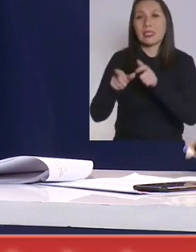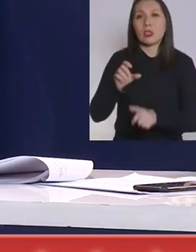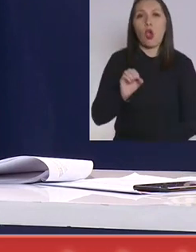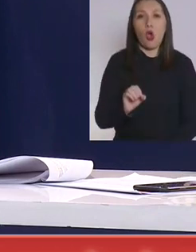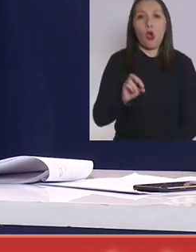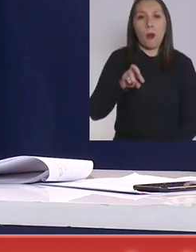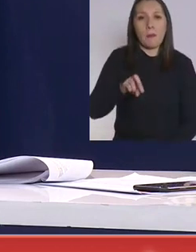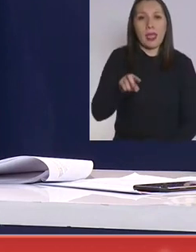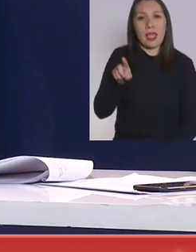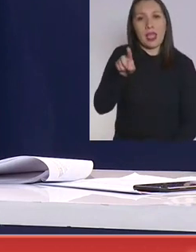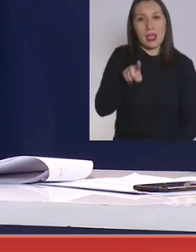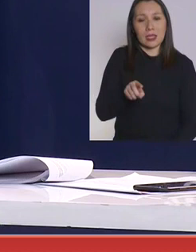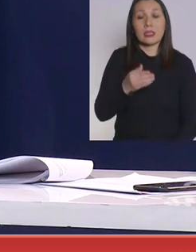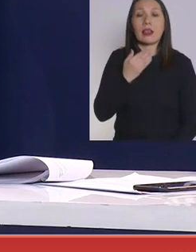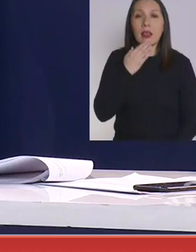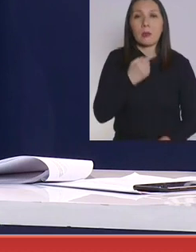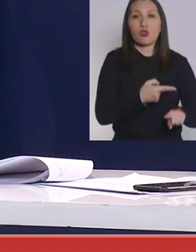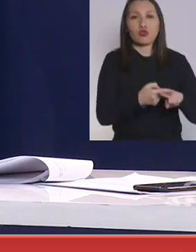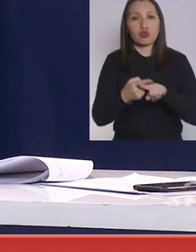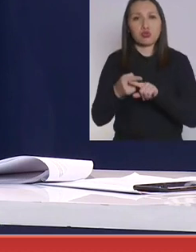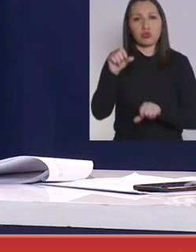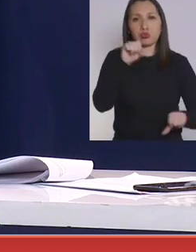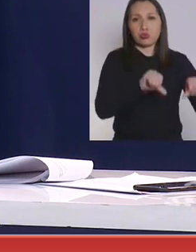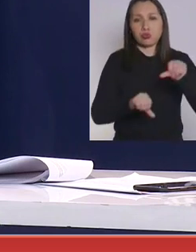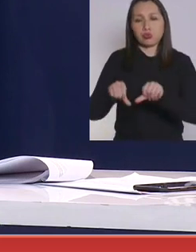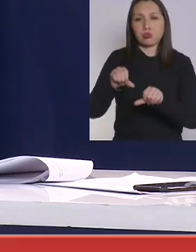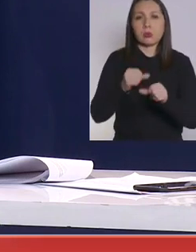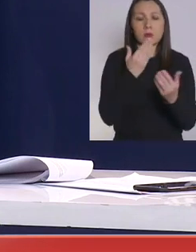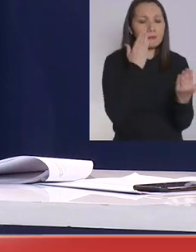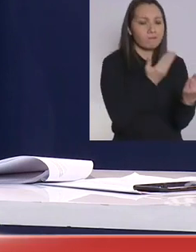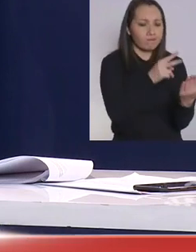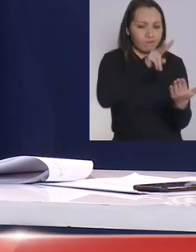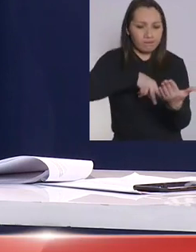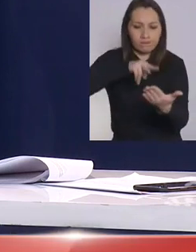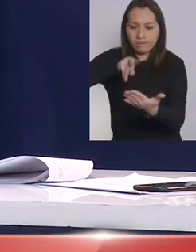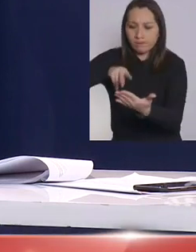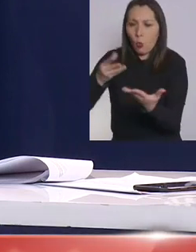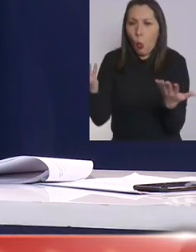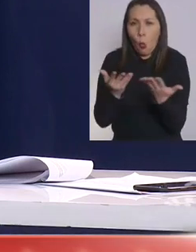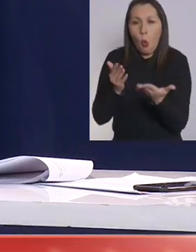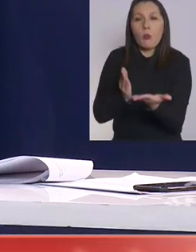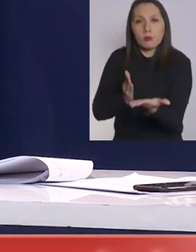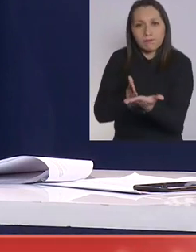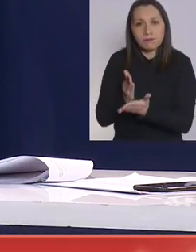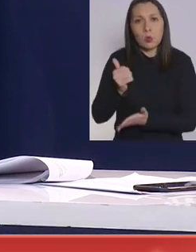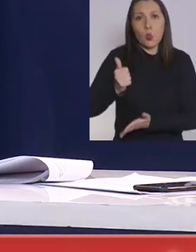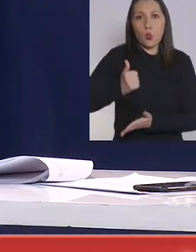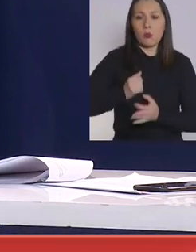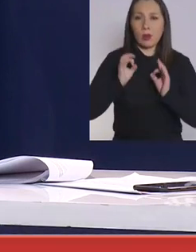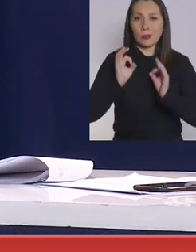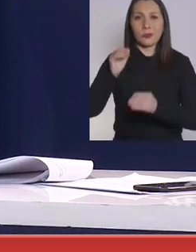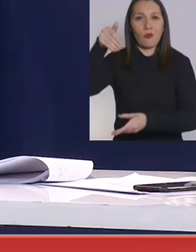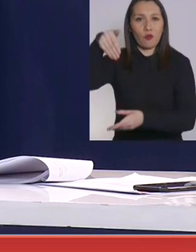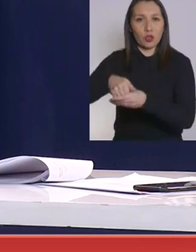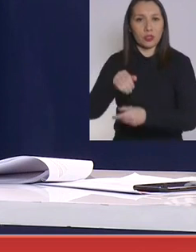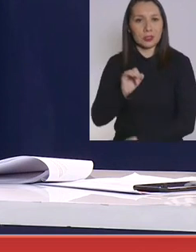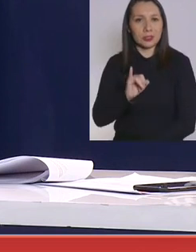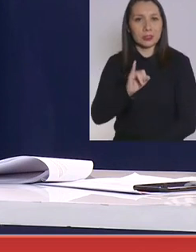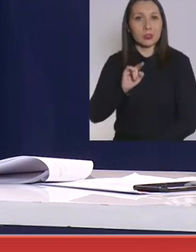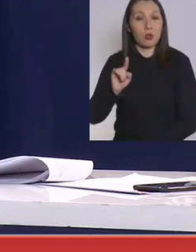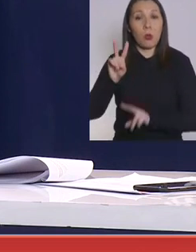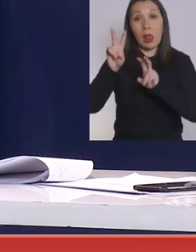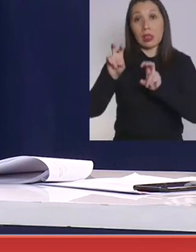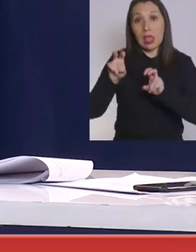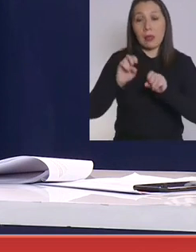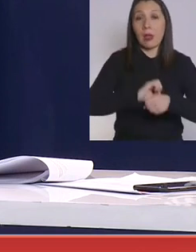la OPS y personas de las sociedades científicas, para ver cómo se va a implementar el plebiscito en relación a la